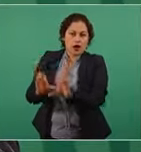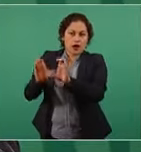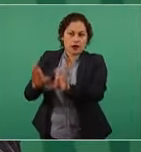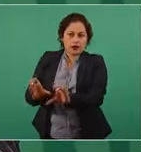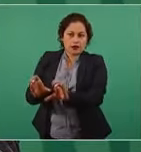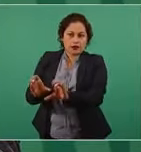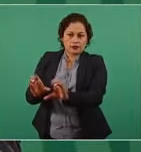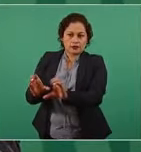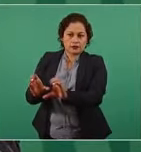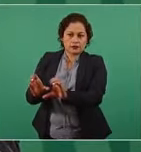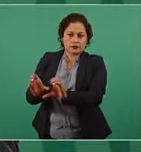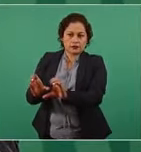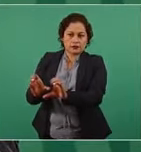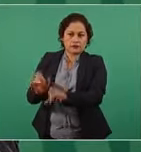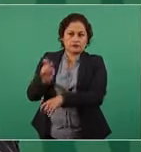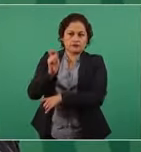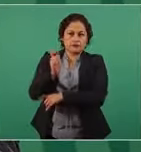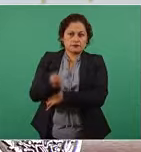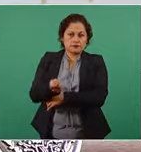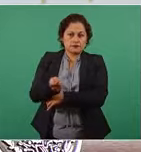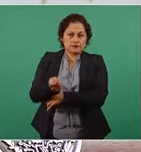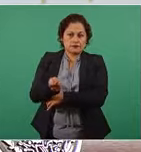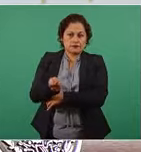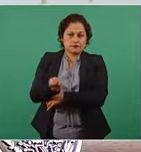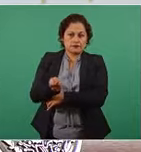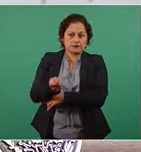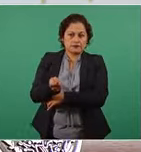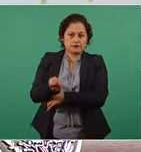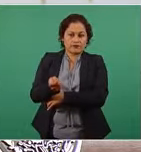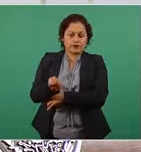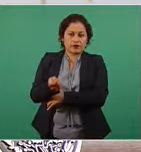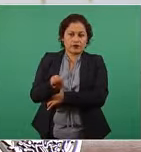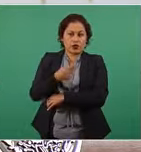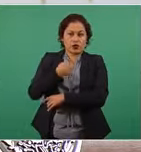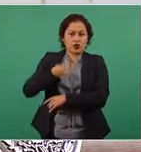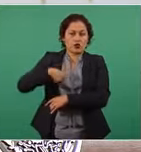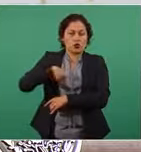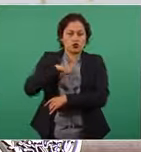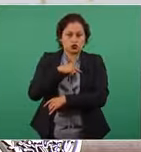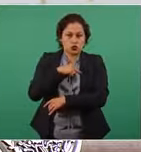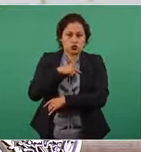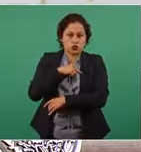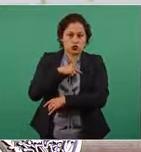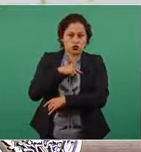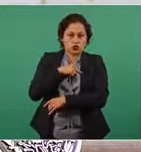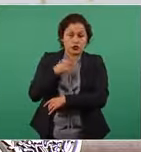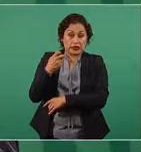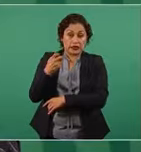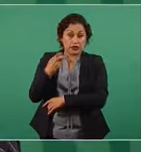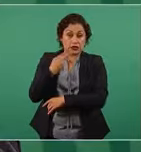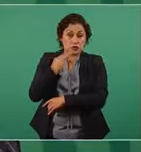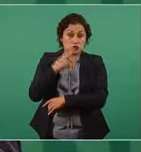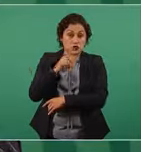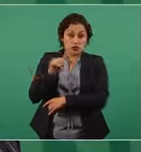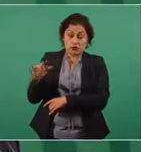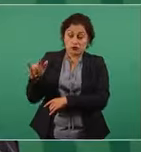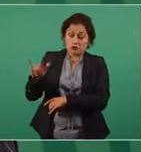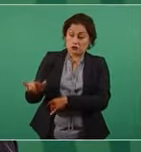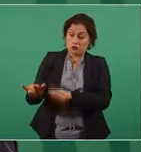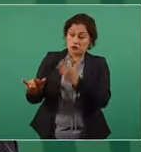ahorramos por no usarlo es muchísimo.